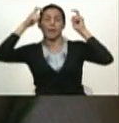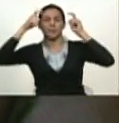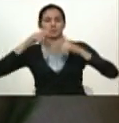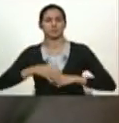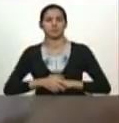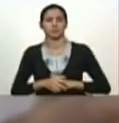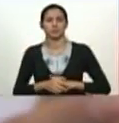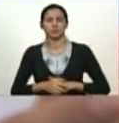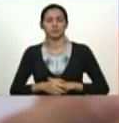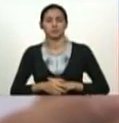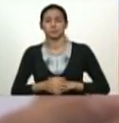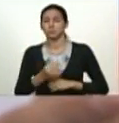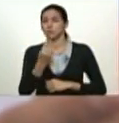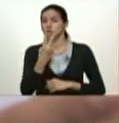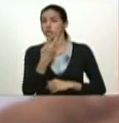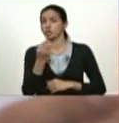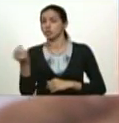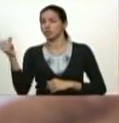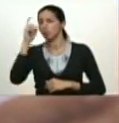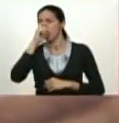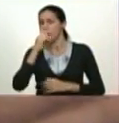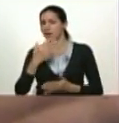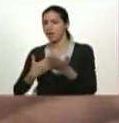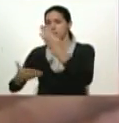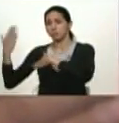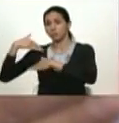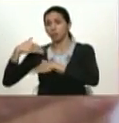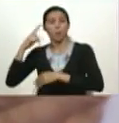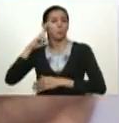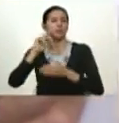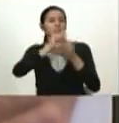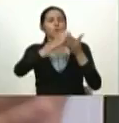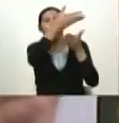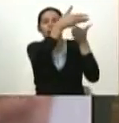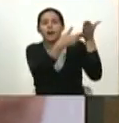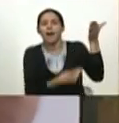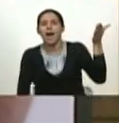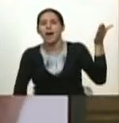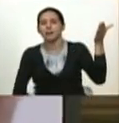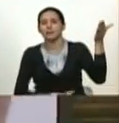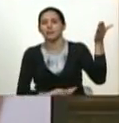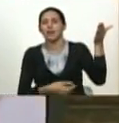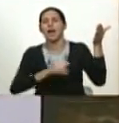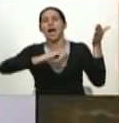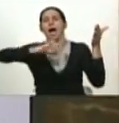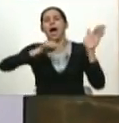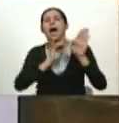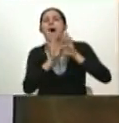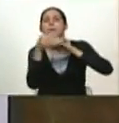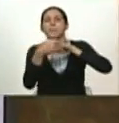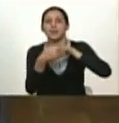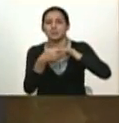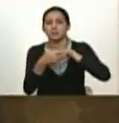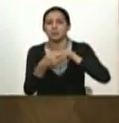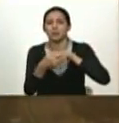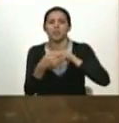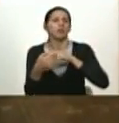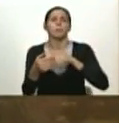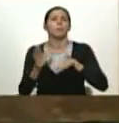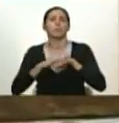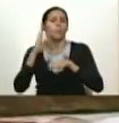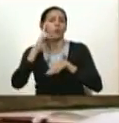hace 200 años Bolívar escribió la carta de Jamaica en la peor situación de su vida derrotado aislado sin un peso encima